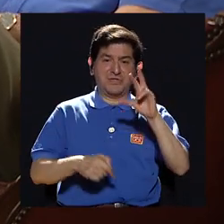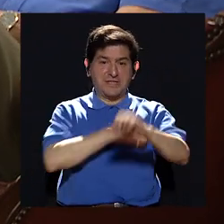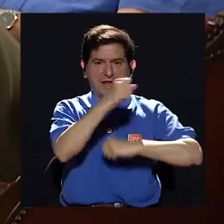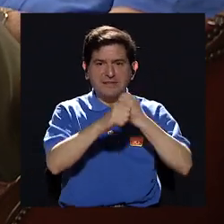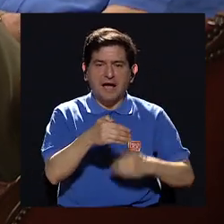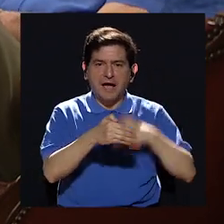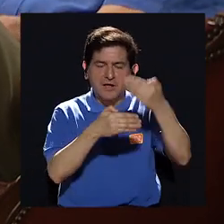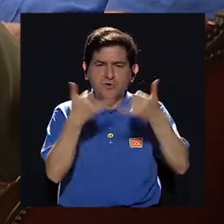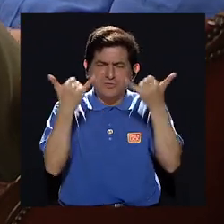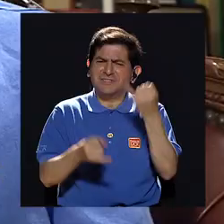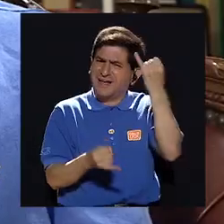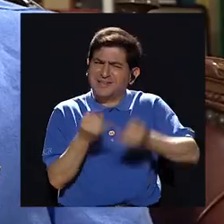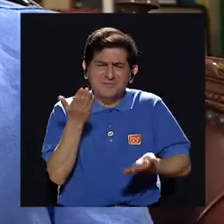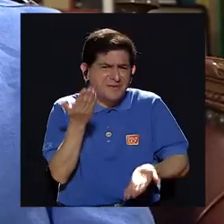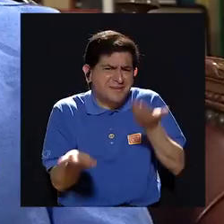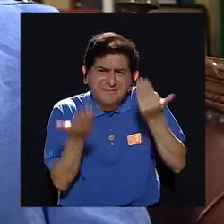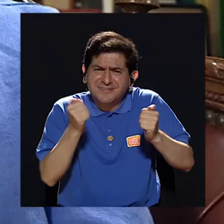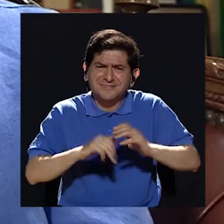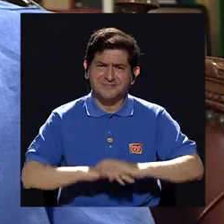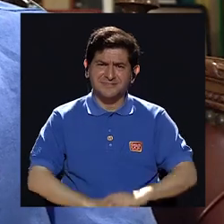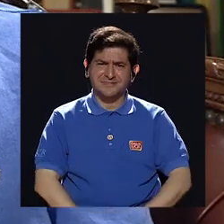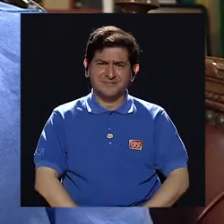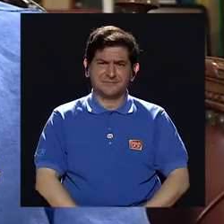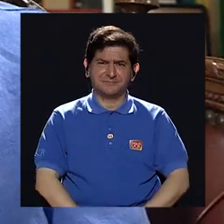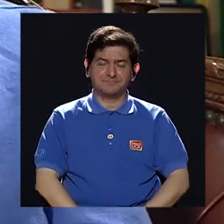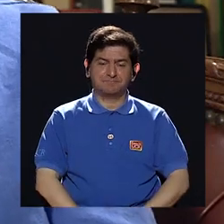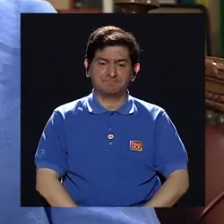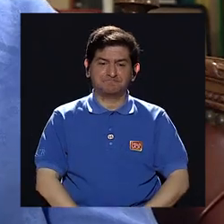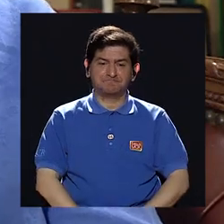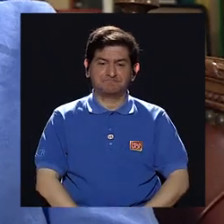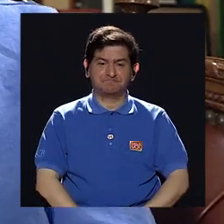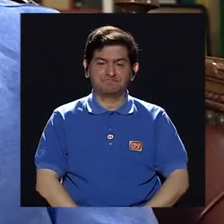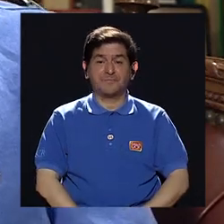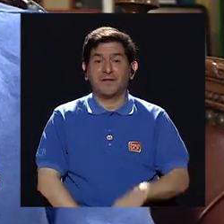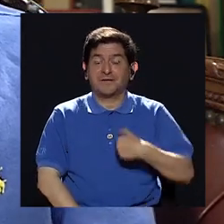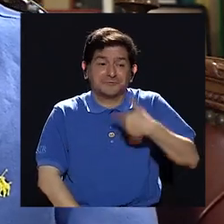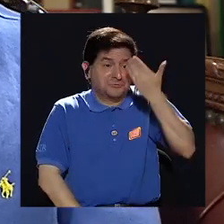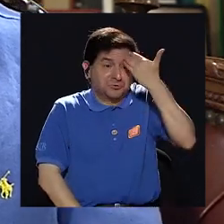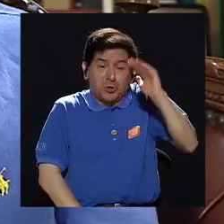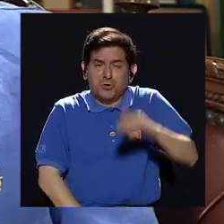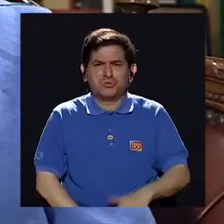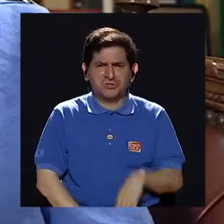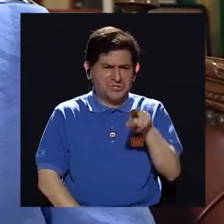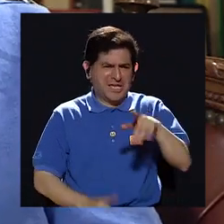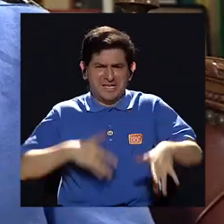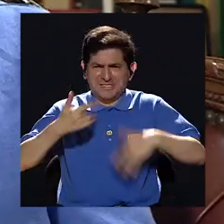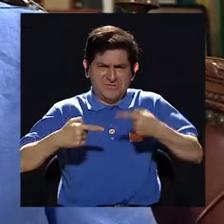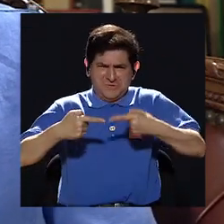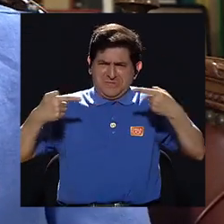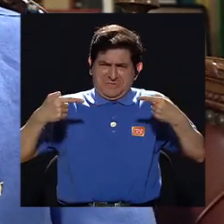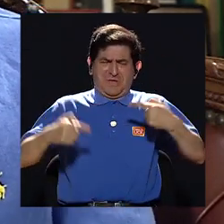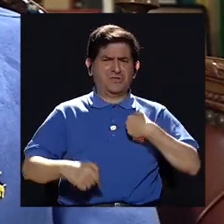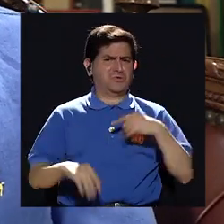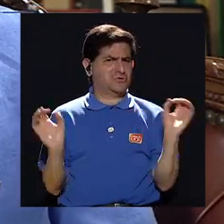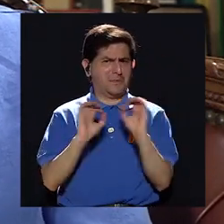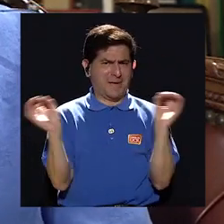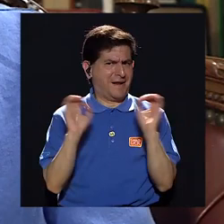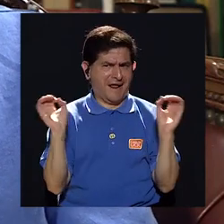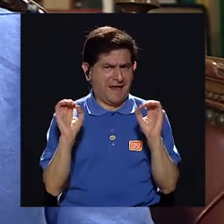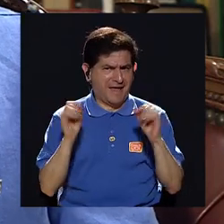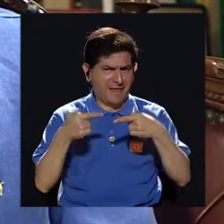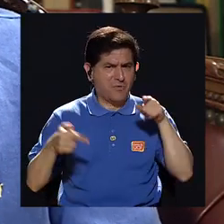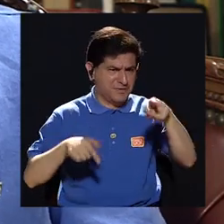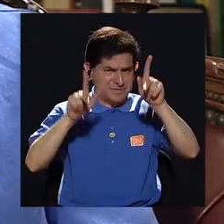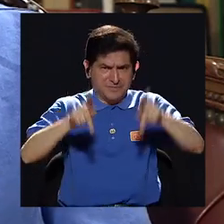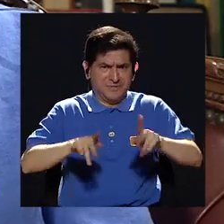años después ya debería haberse pasado eso Bueno yo no sé si hay resentimiento no yo no tengo ningún resentimiento